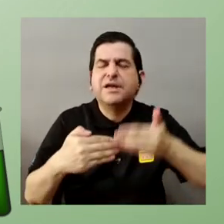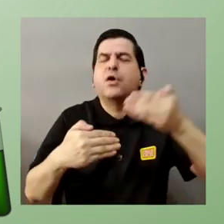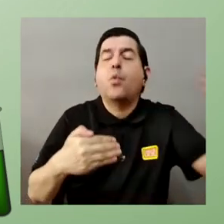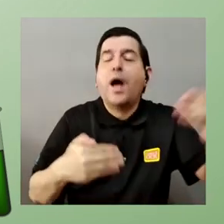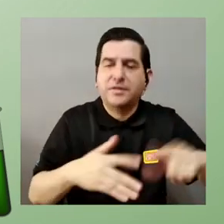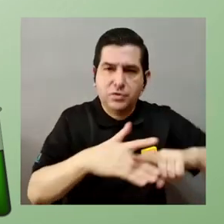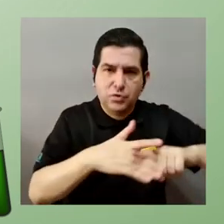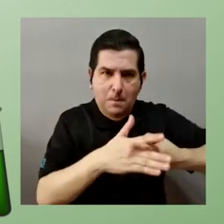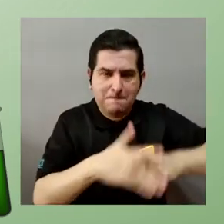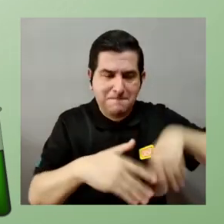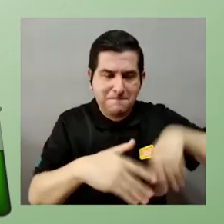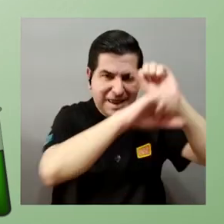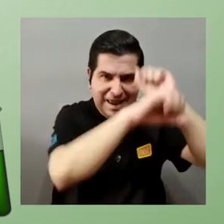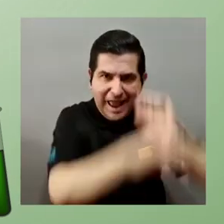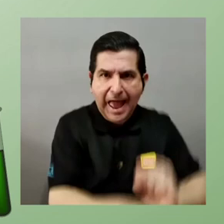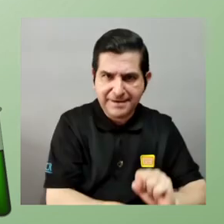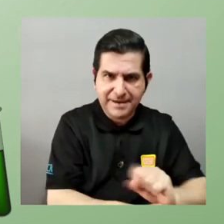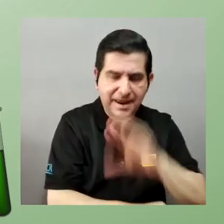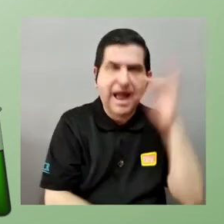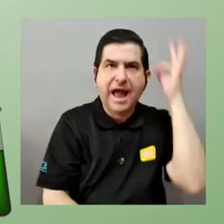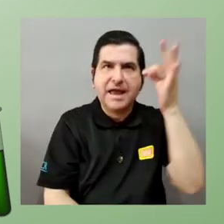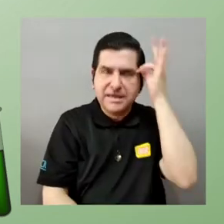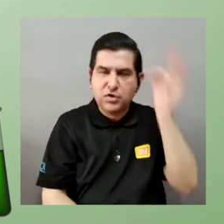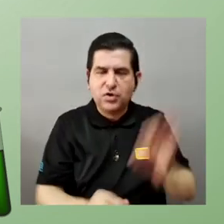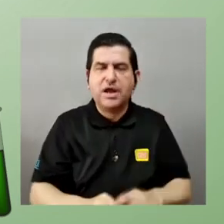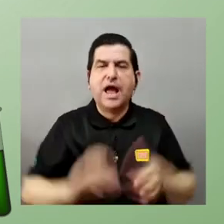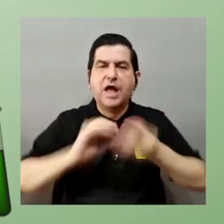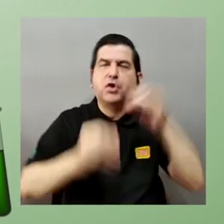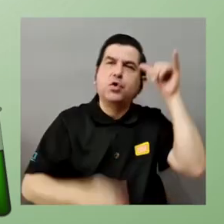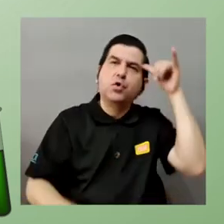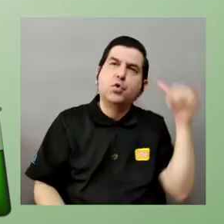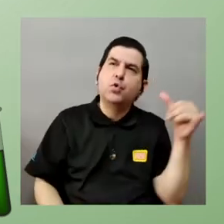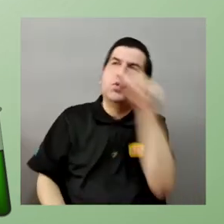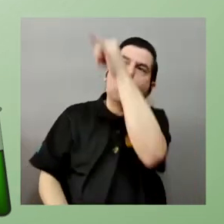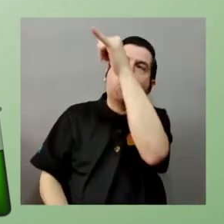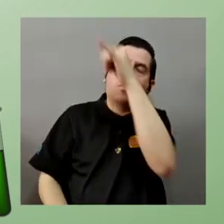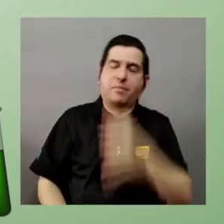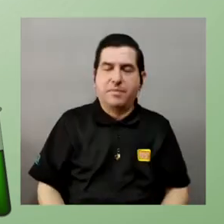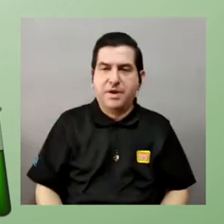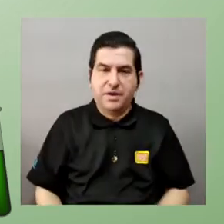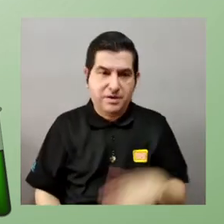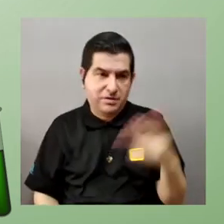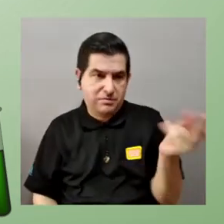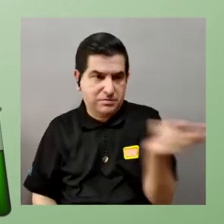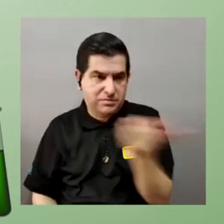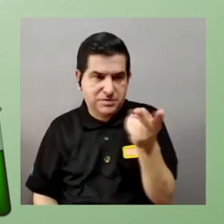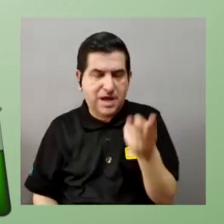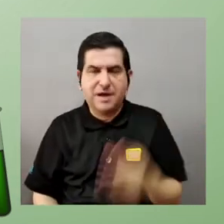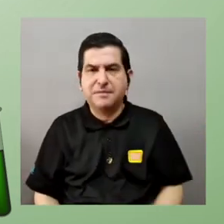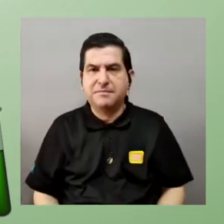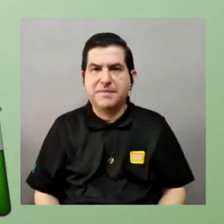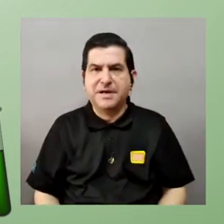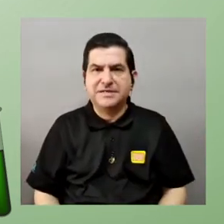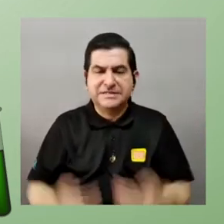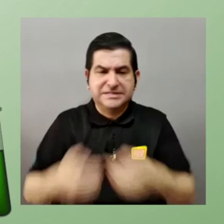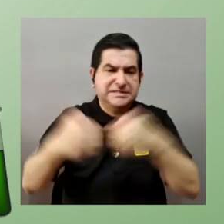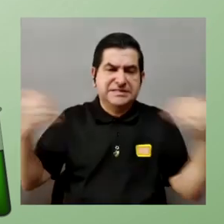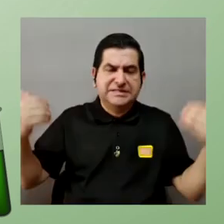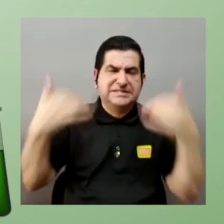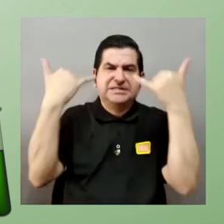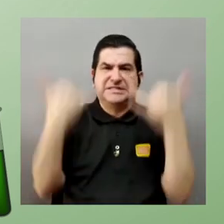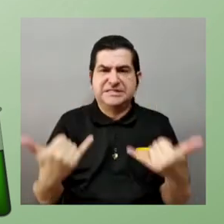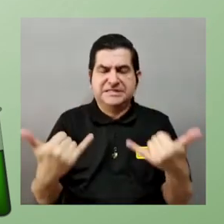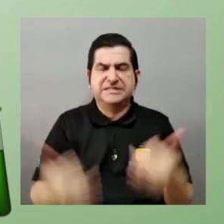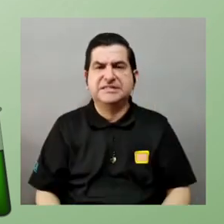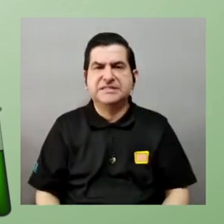cuando la mecánica clásica y la teoría de números infinitos se separan tanto